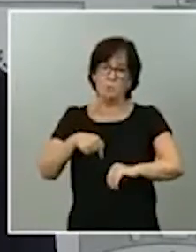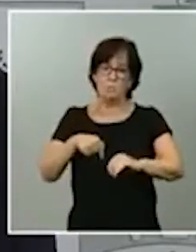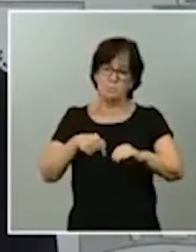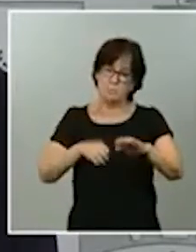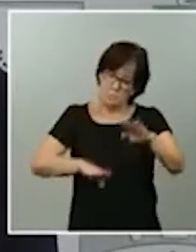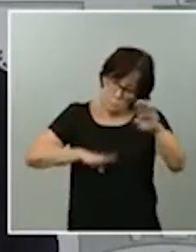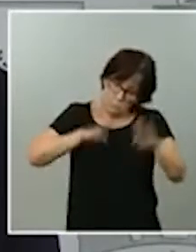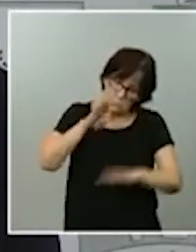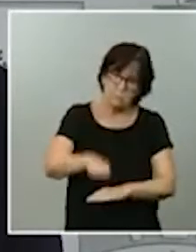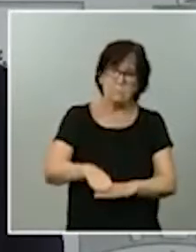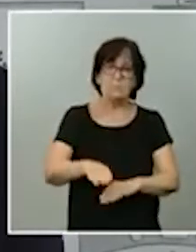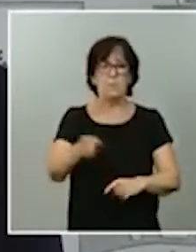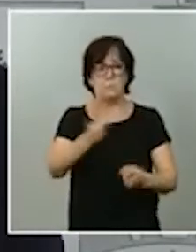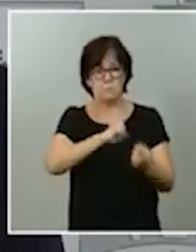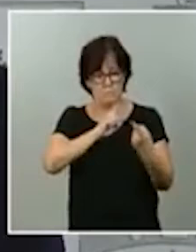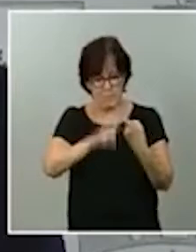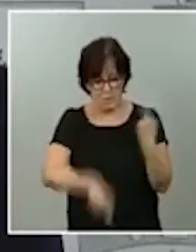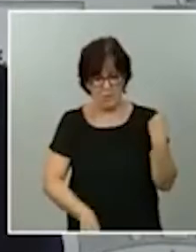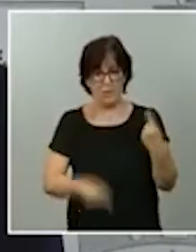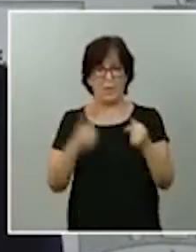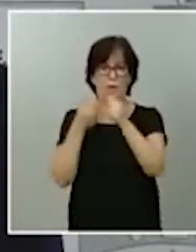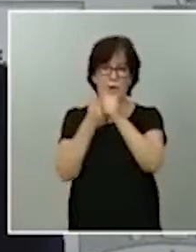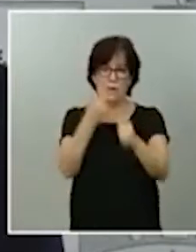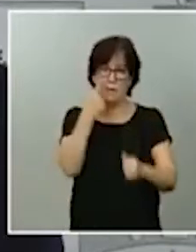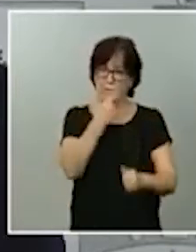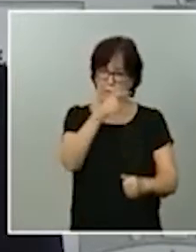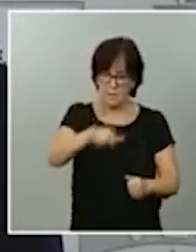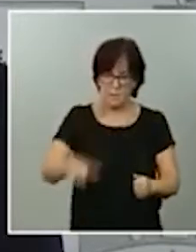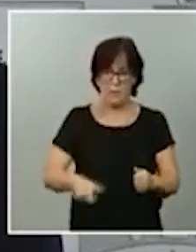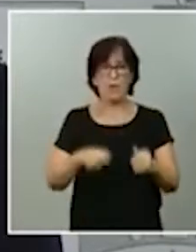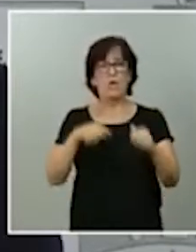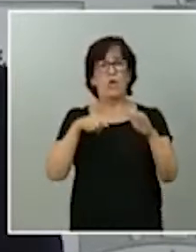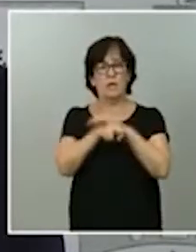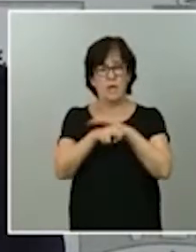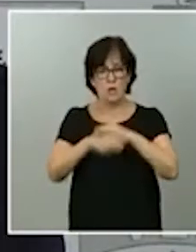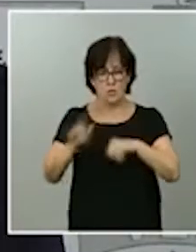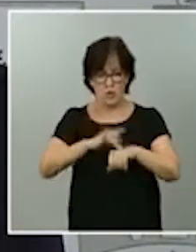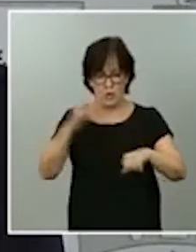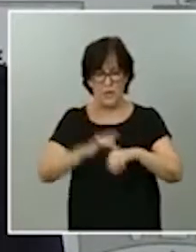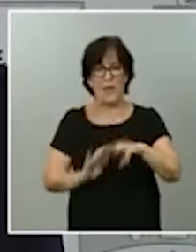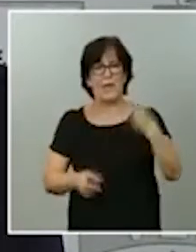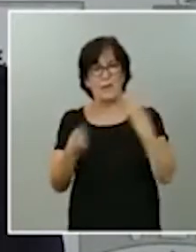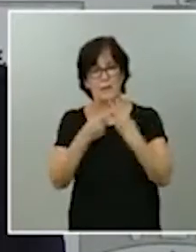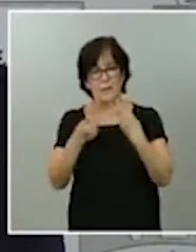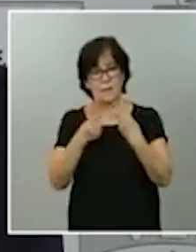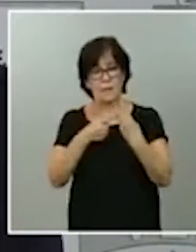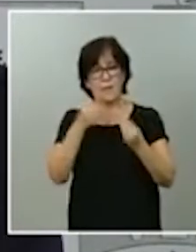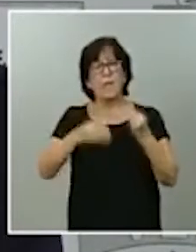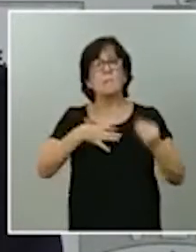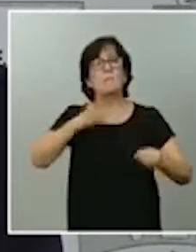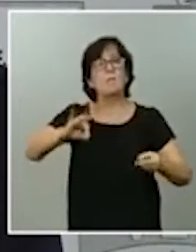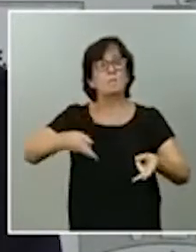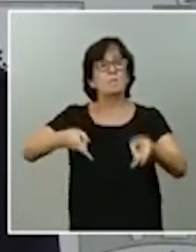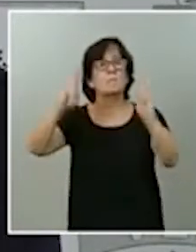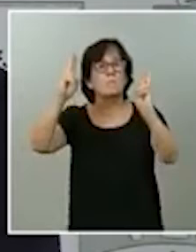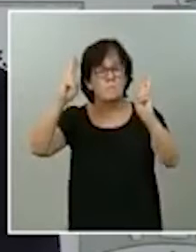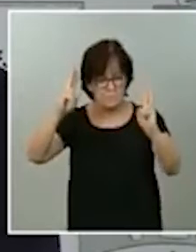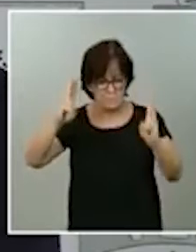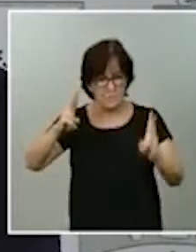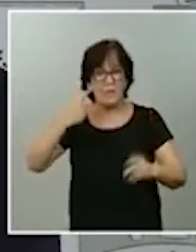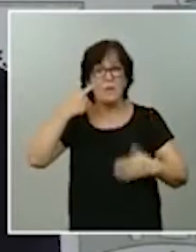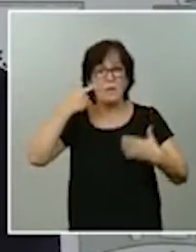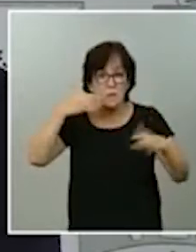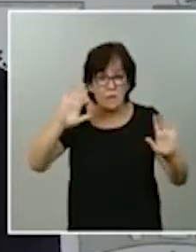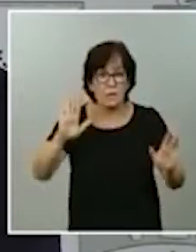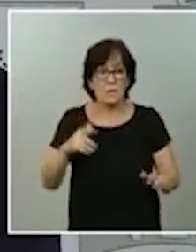Fuerzas Armadas, rastreadores, dos, medios digitales, tres, habilitar la posibilidad. Fíjese, como lo